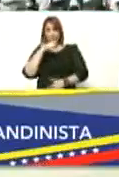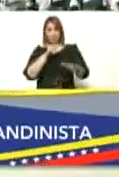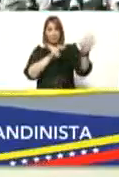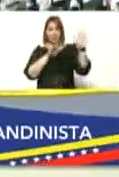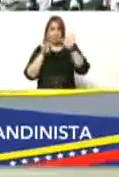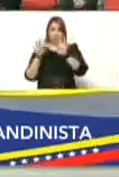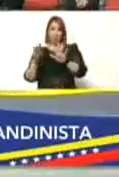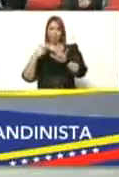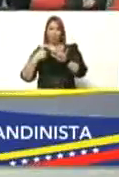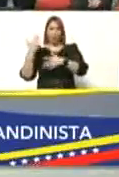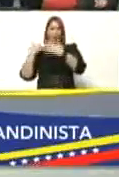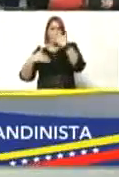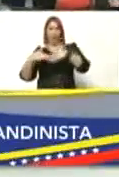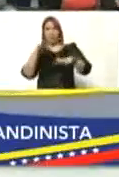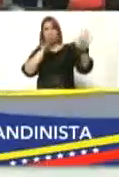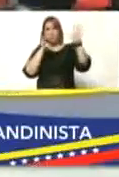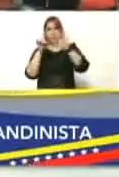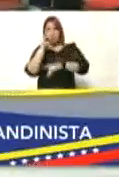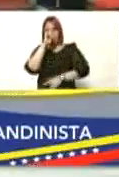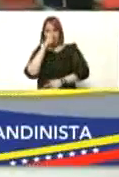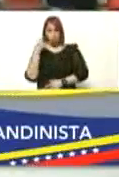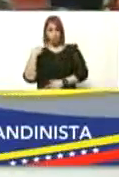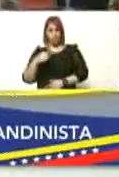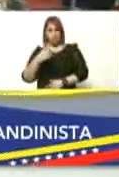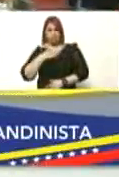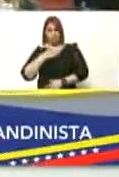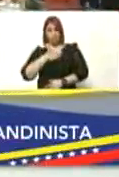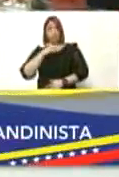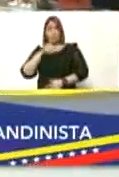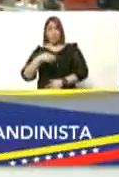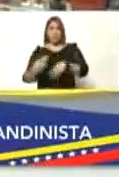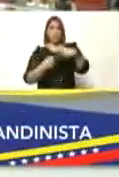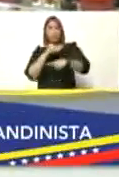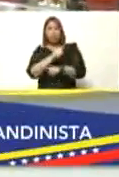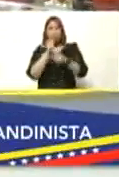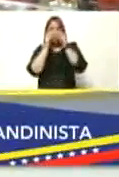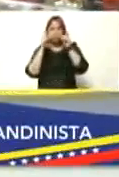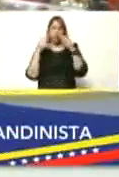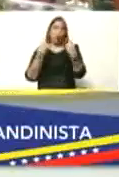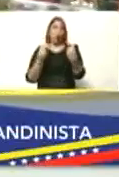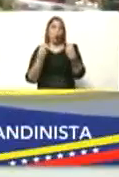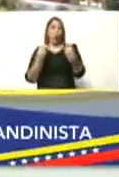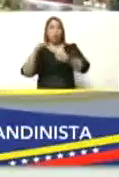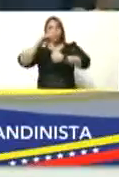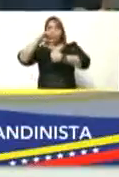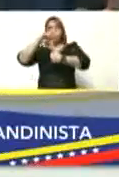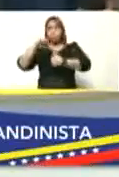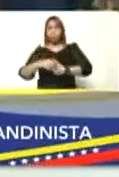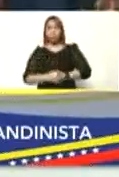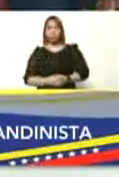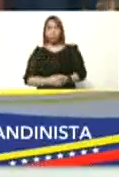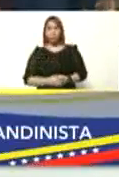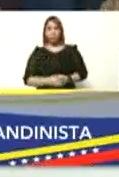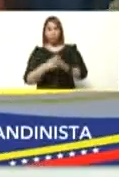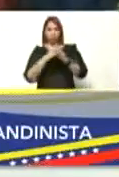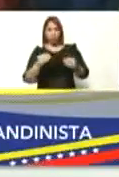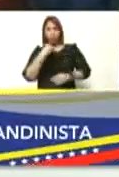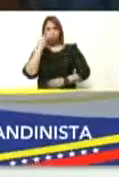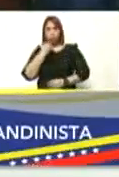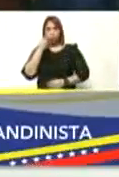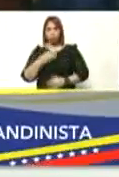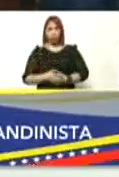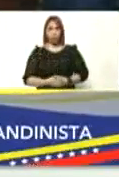tenía 16 años y la revolución sandinista impactó en toda la juventud